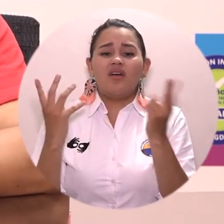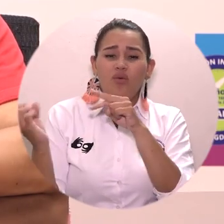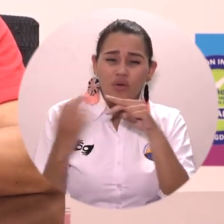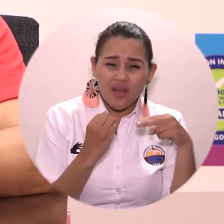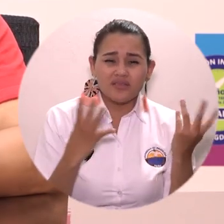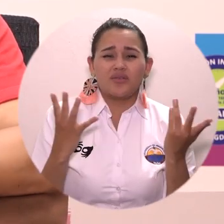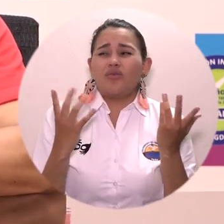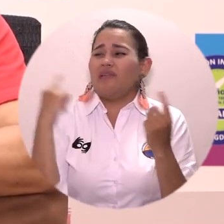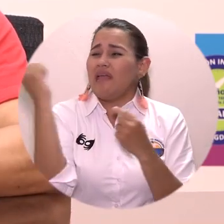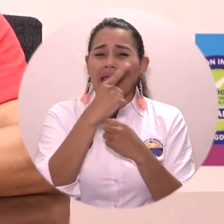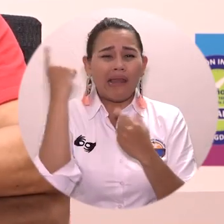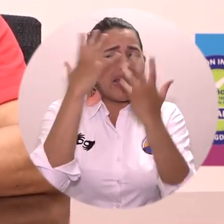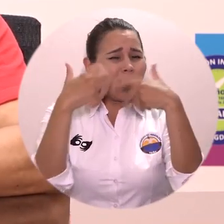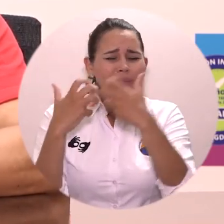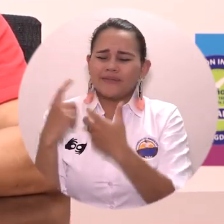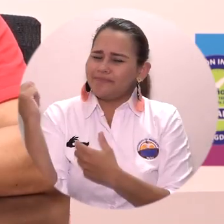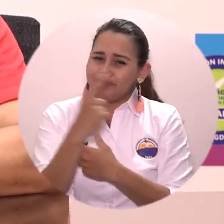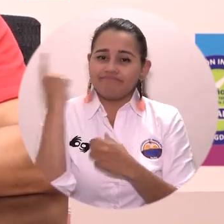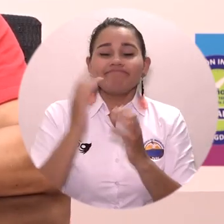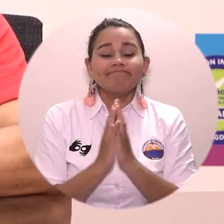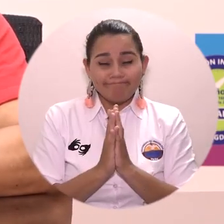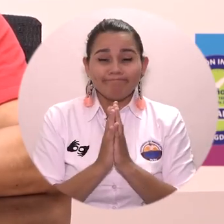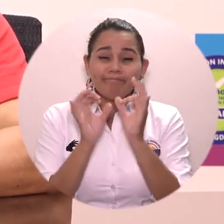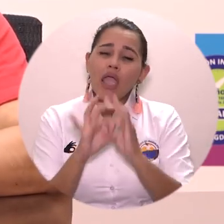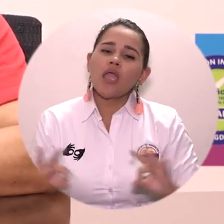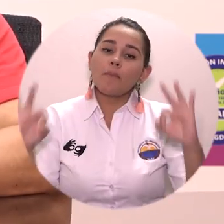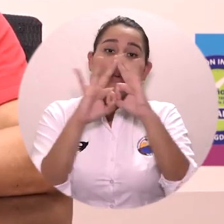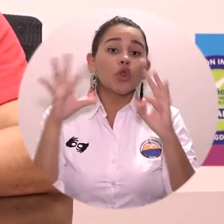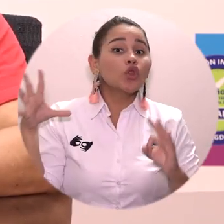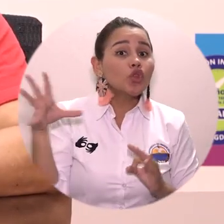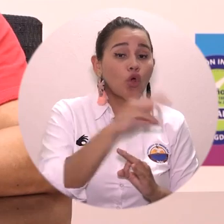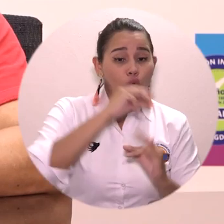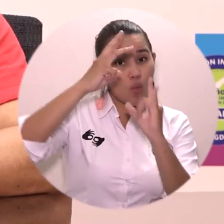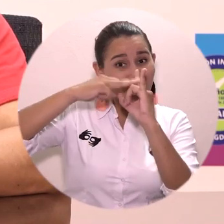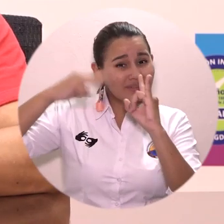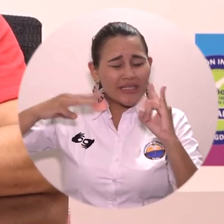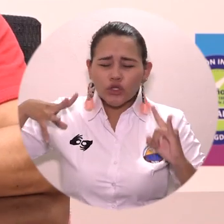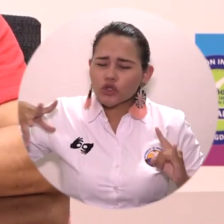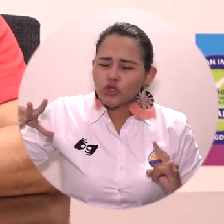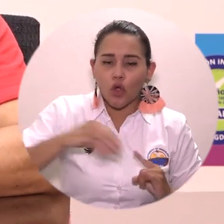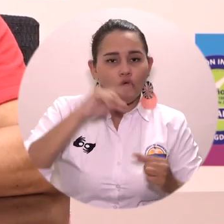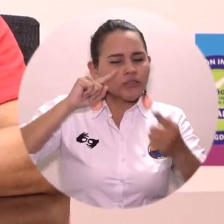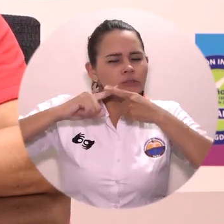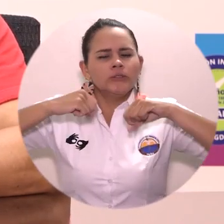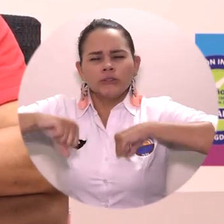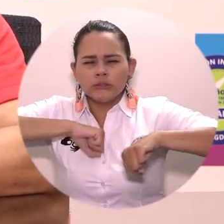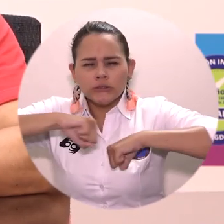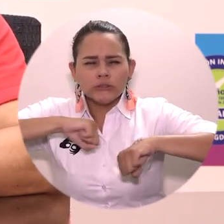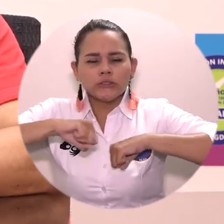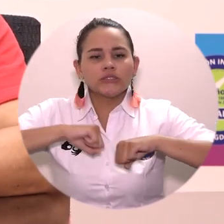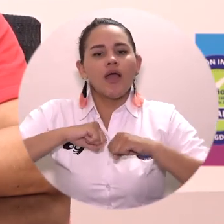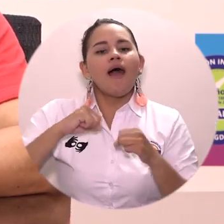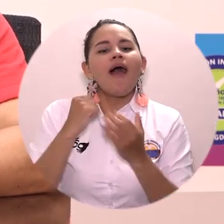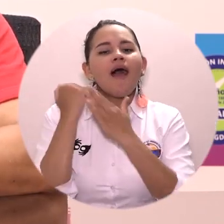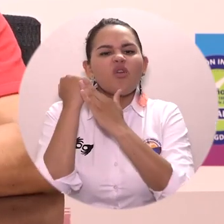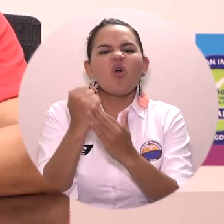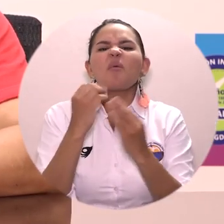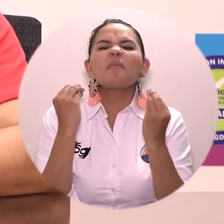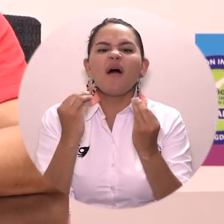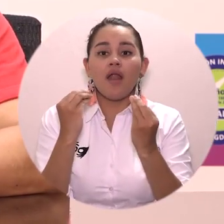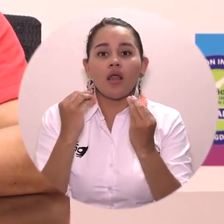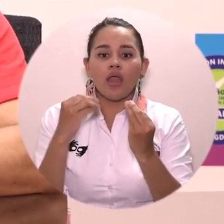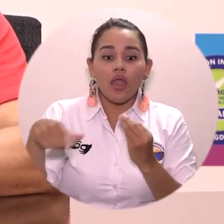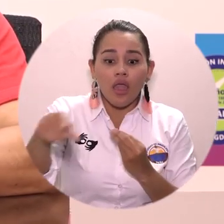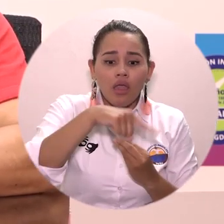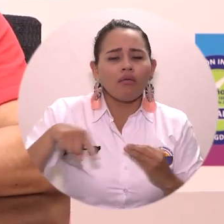social, educativo y productivo. Si nosotros desde la universidad no ayudamos a que la situación no sea